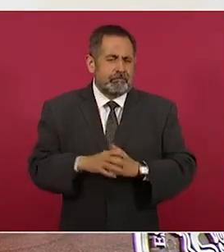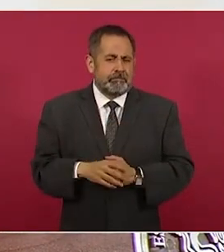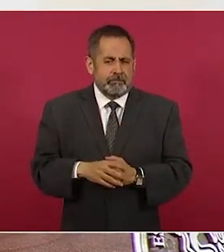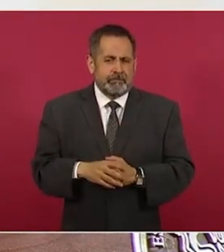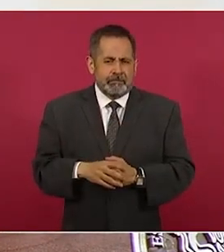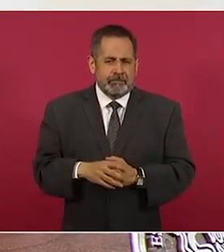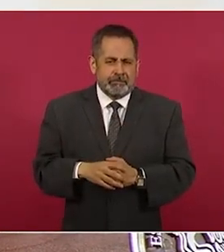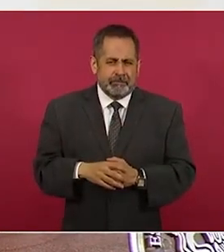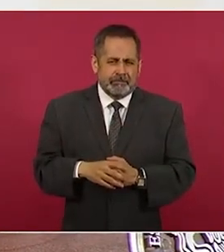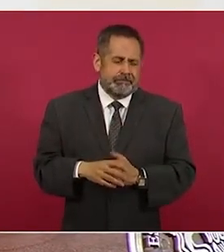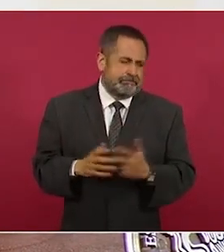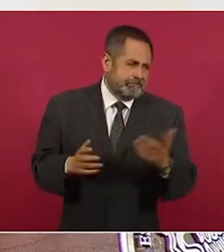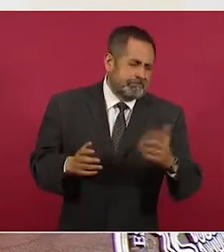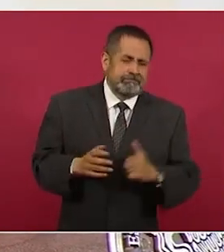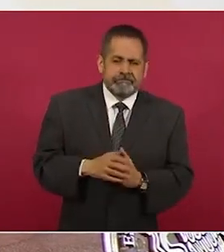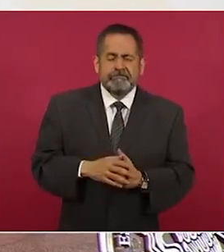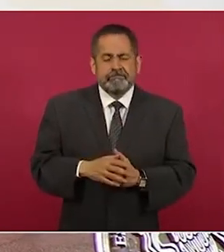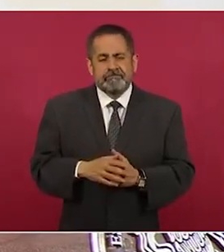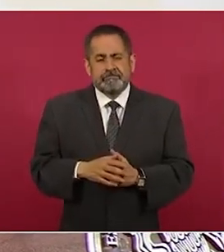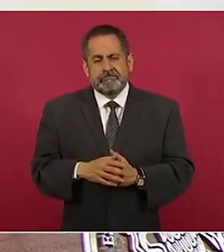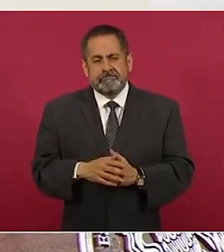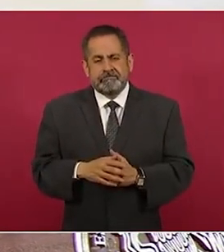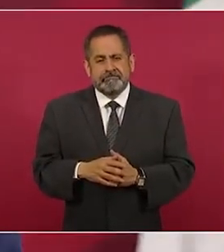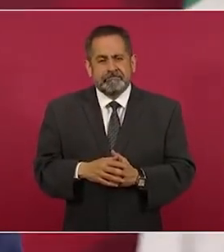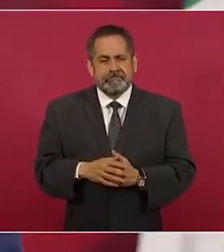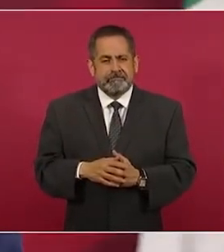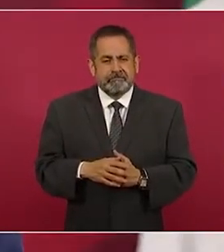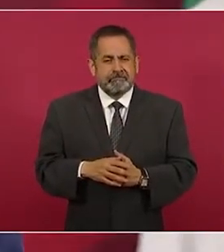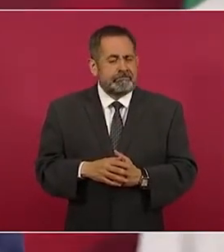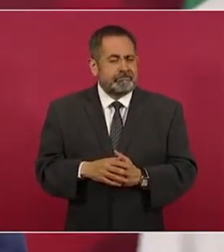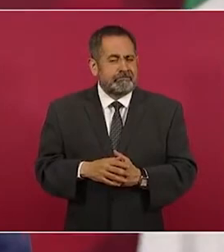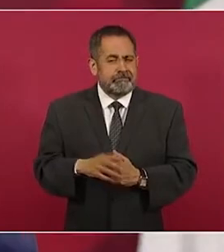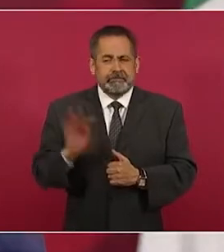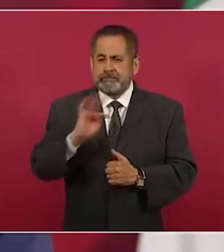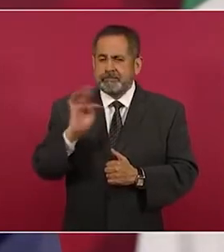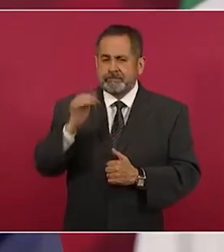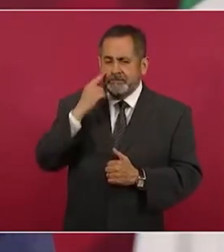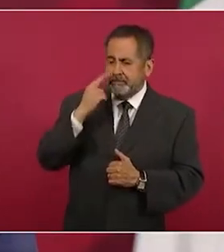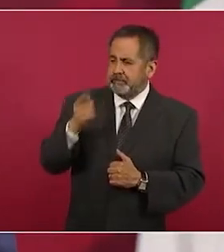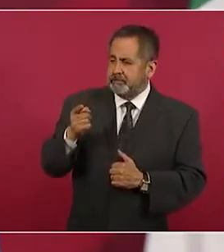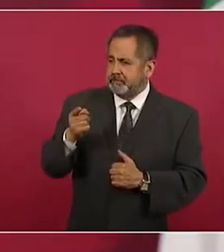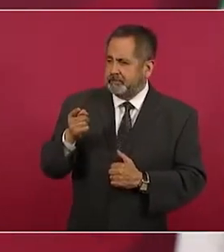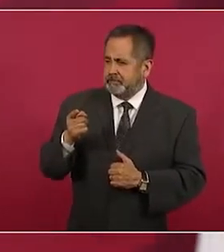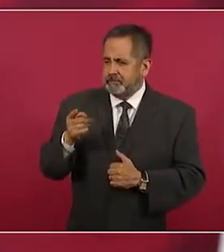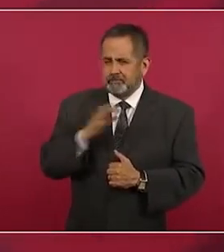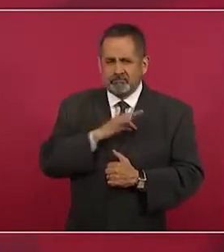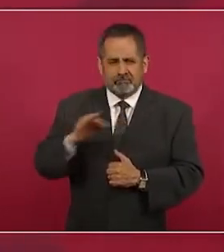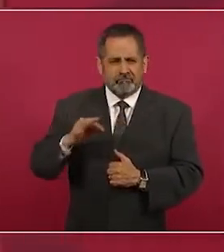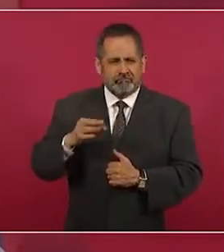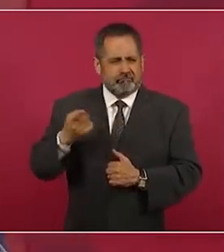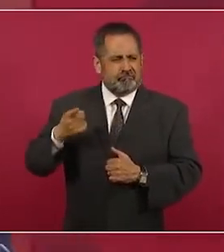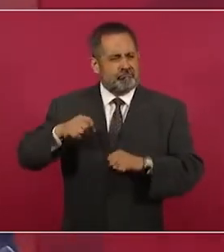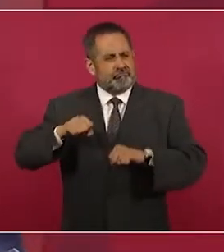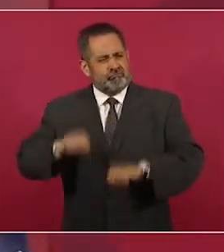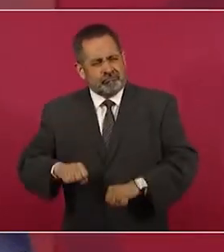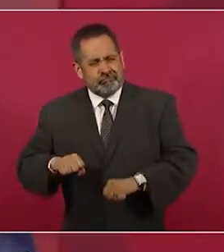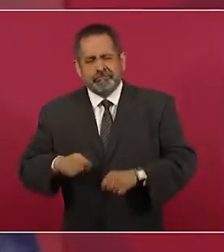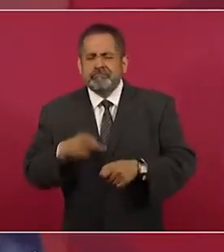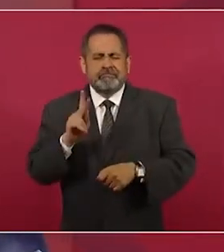pudo evitar si actuábamos como lo hicieron